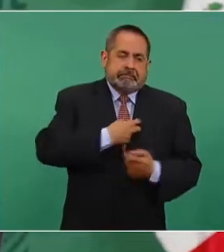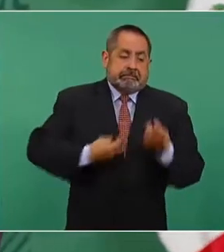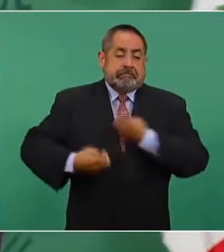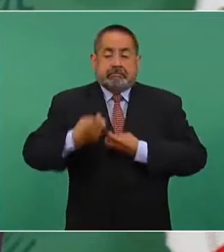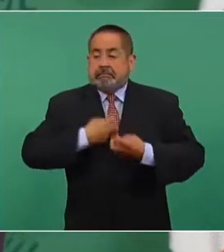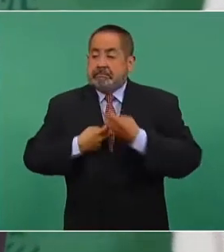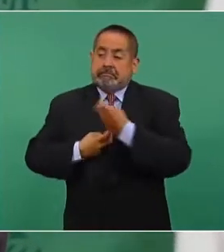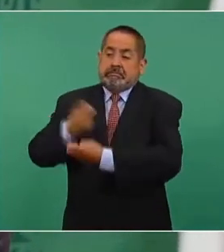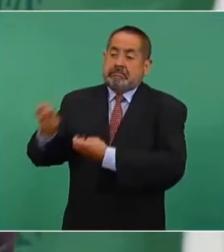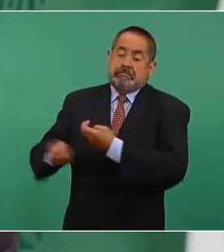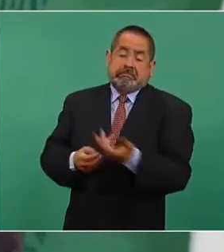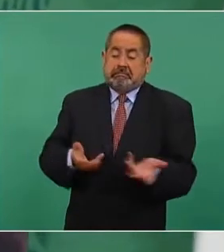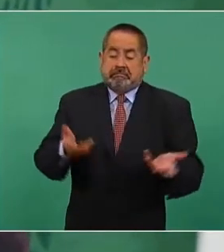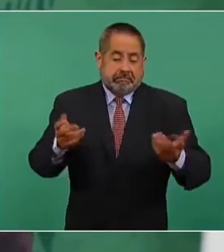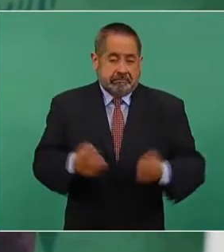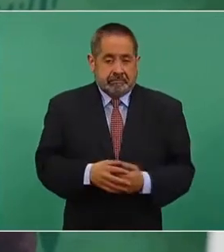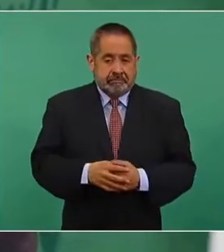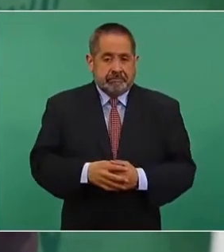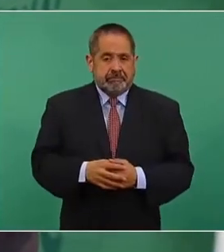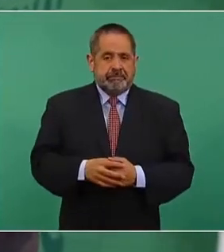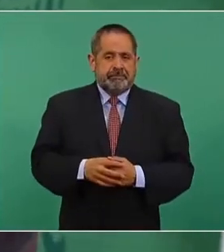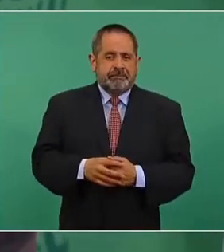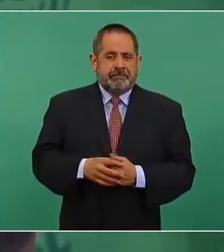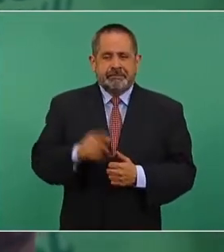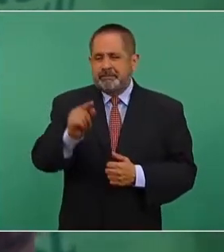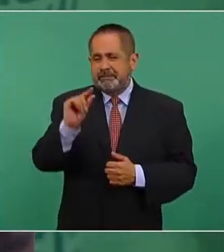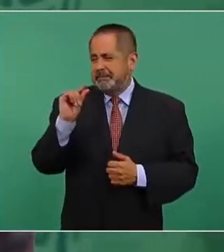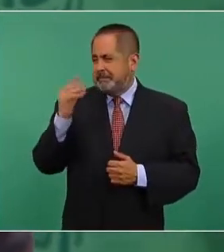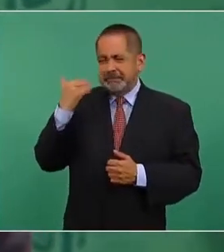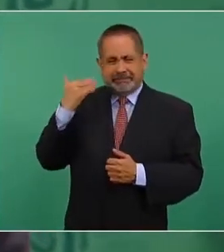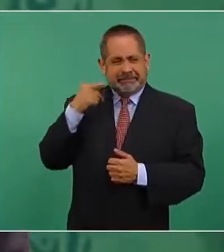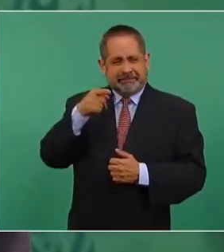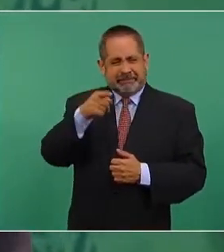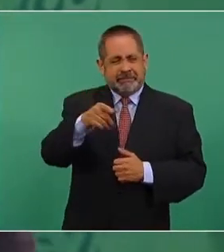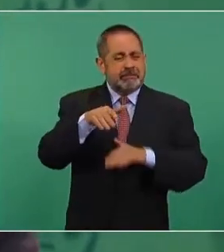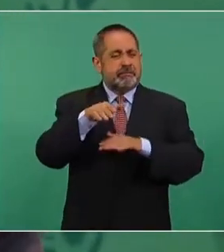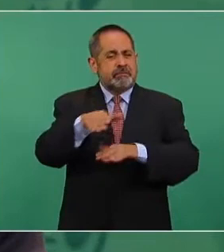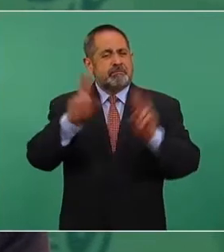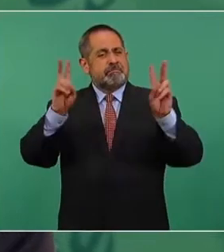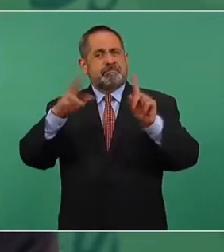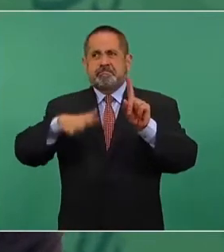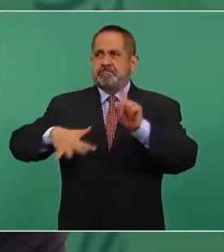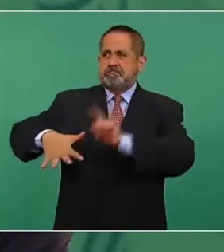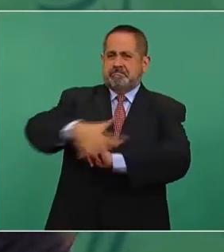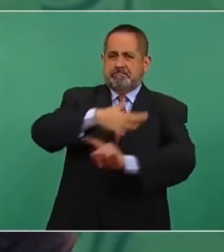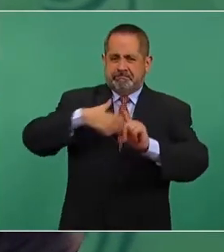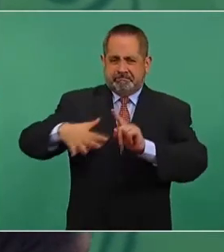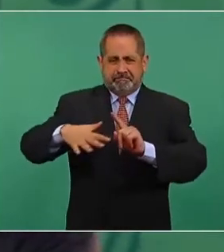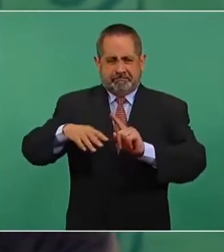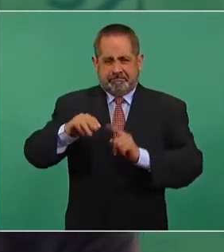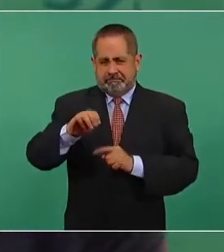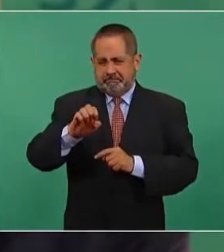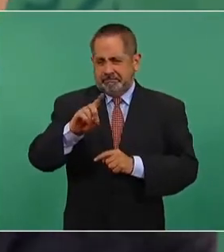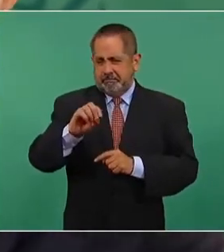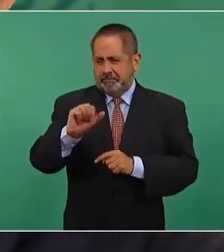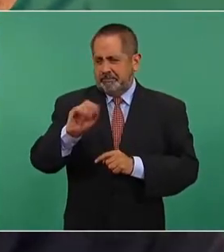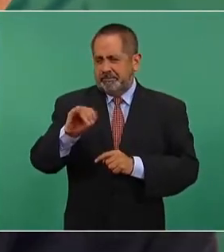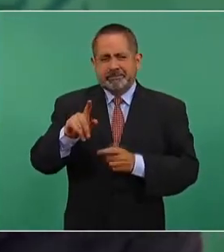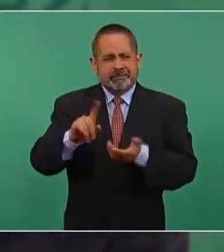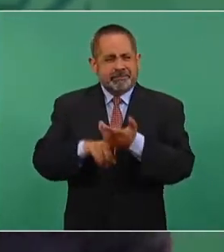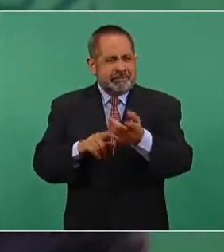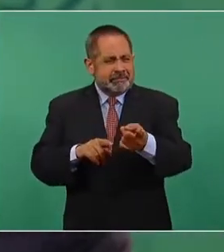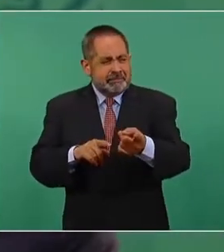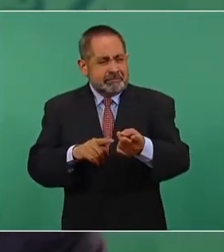Ahora que fue el encuentro sobre medio ambiente, criticaron que por qué no